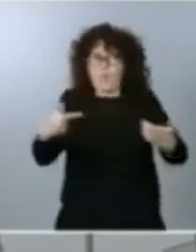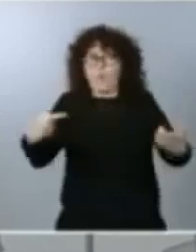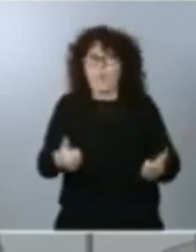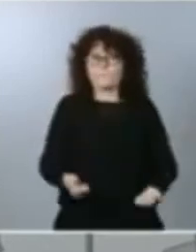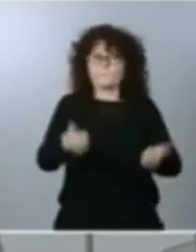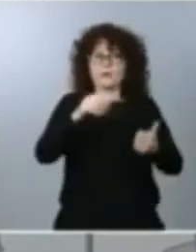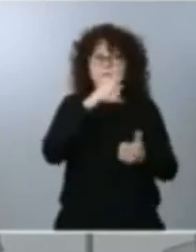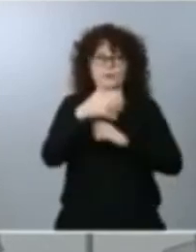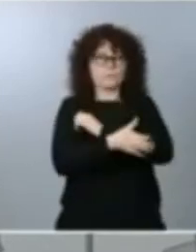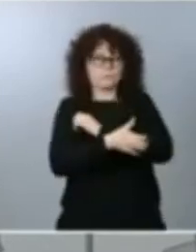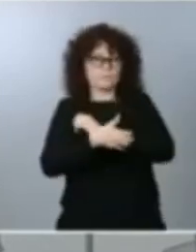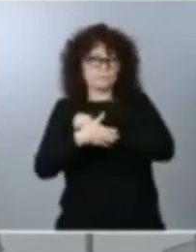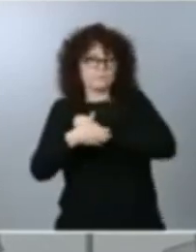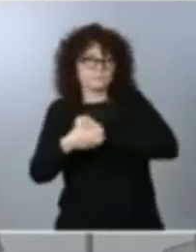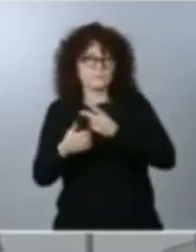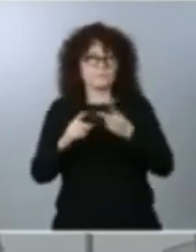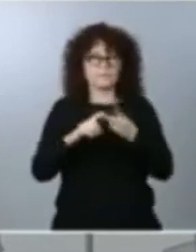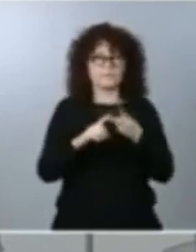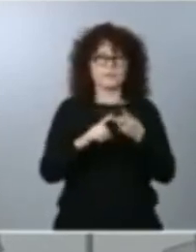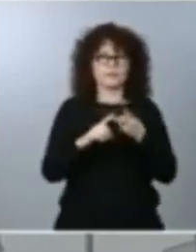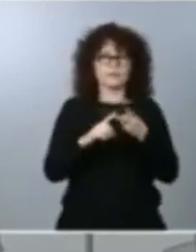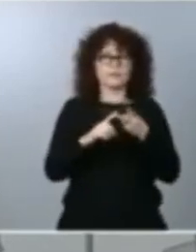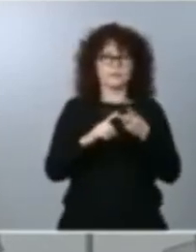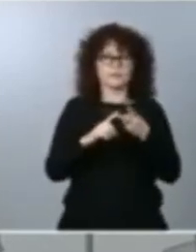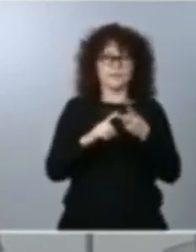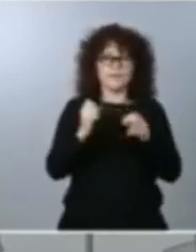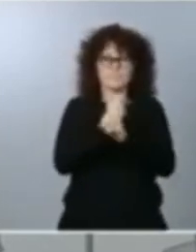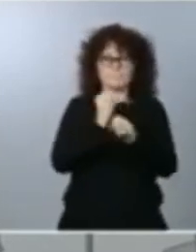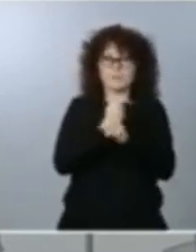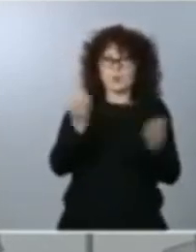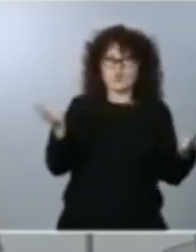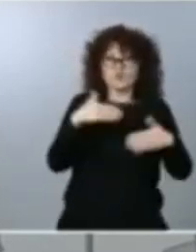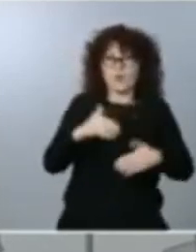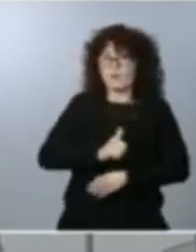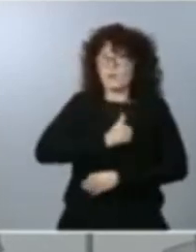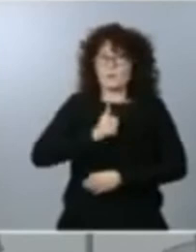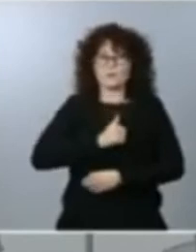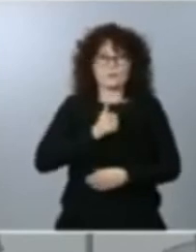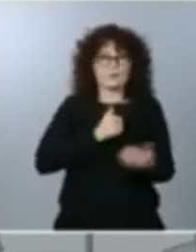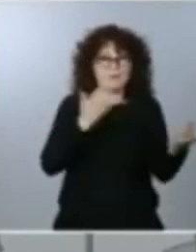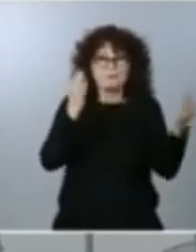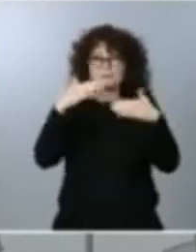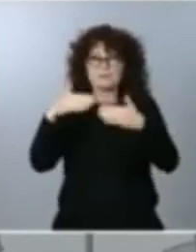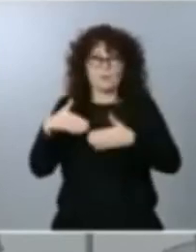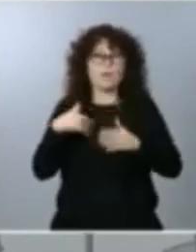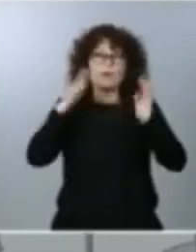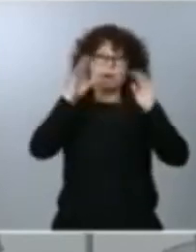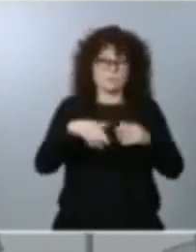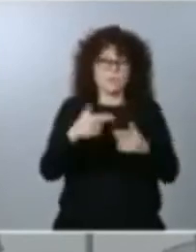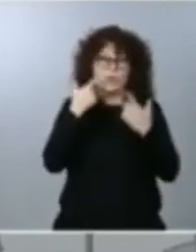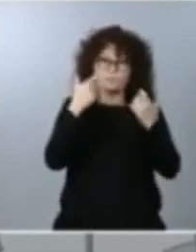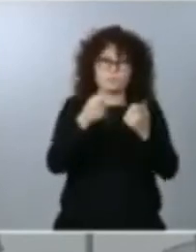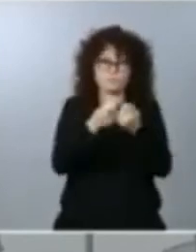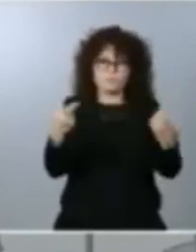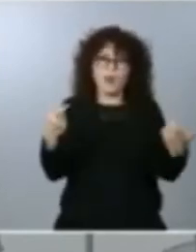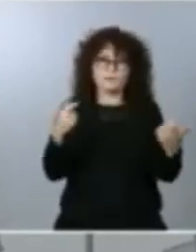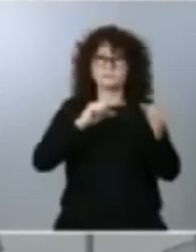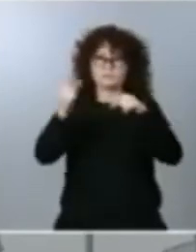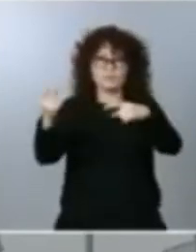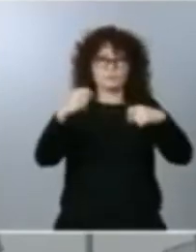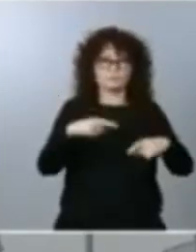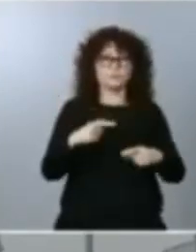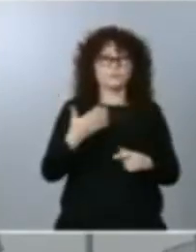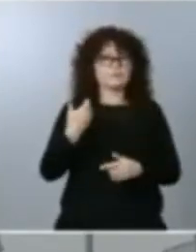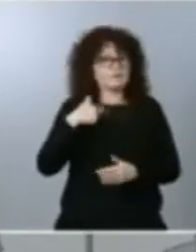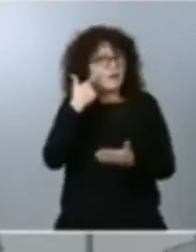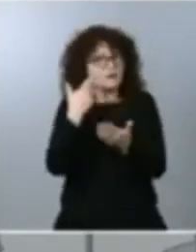de la falta de empleo de la falta de oportunidades pues va a ser muchísimo más grande ya lo está siendo de hecho